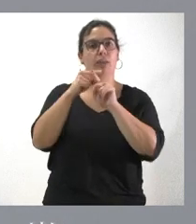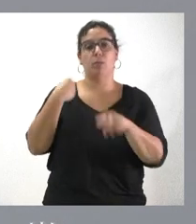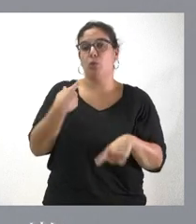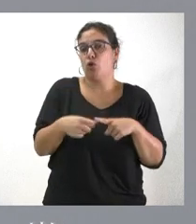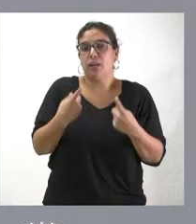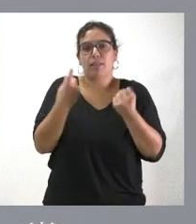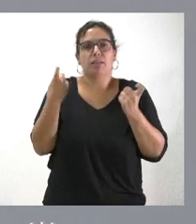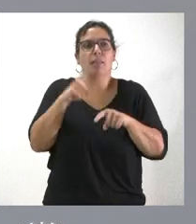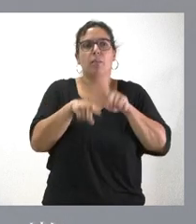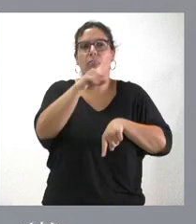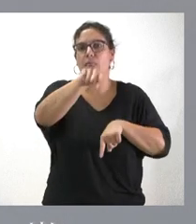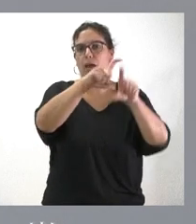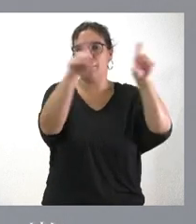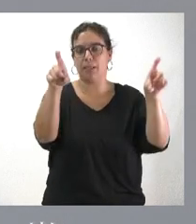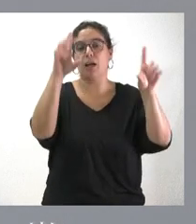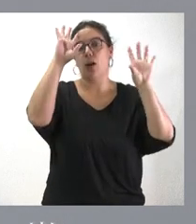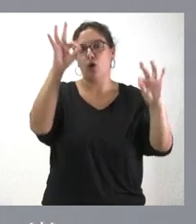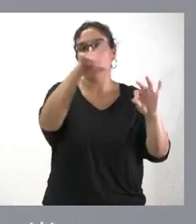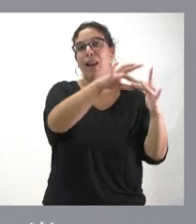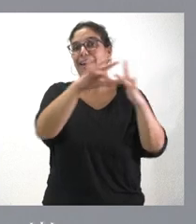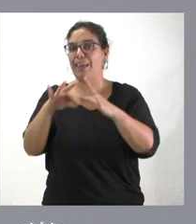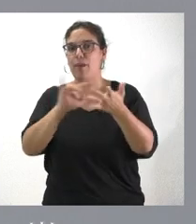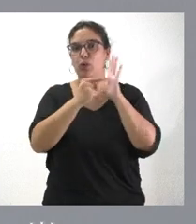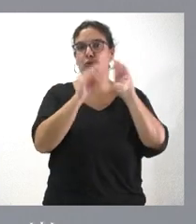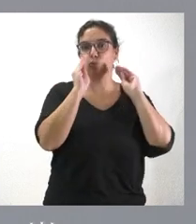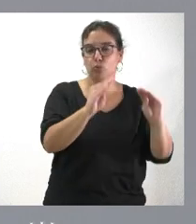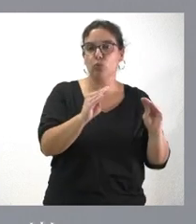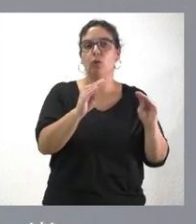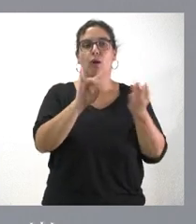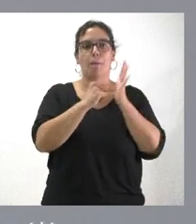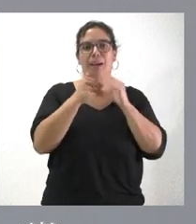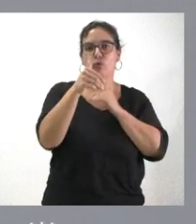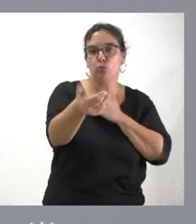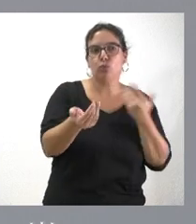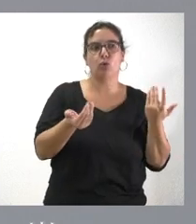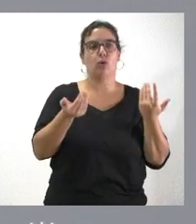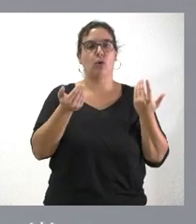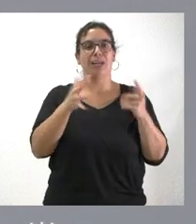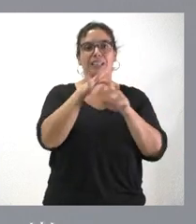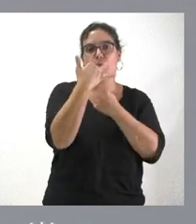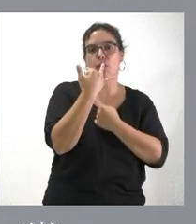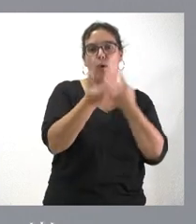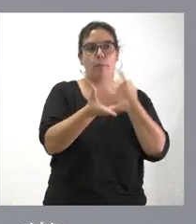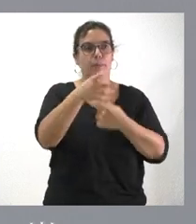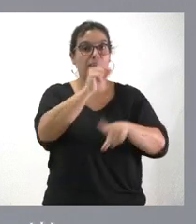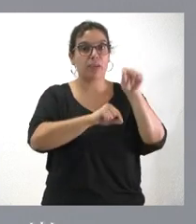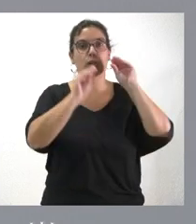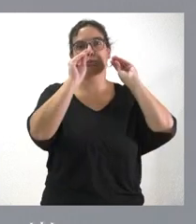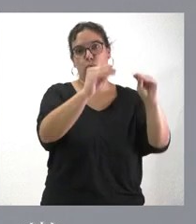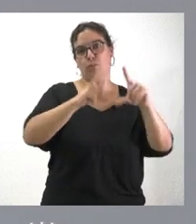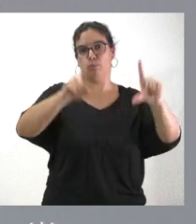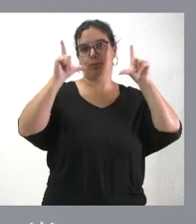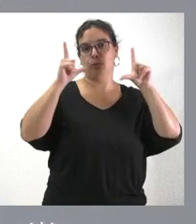por parte de la empresa. Naturalmente, el liderazgo en sus proyectos de inversión, en los planes de futuro, en las actuaciones que pueda hacer son de las empresas. Nosotros podemos